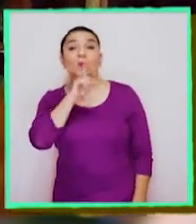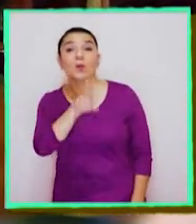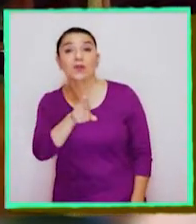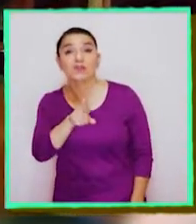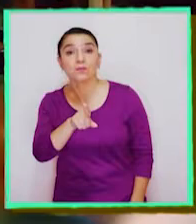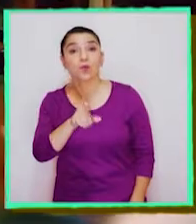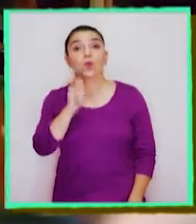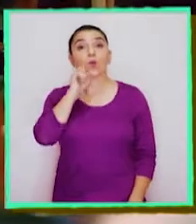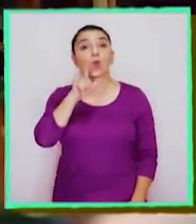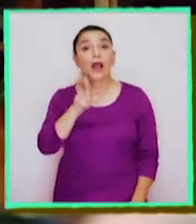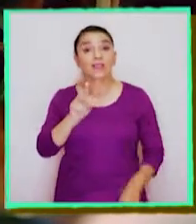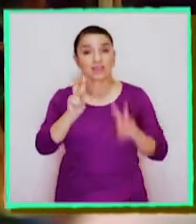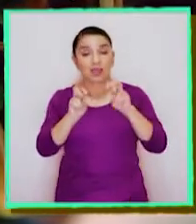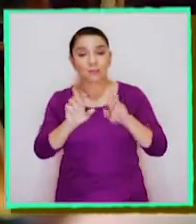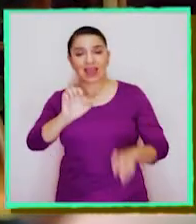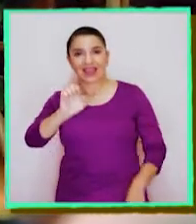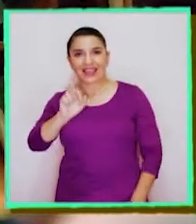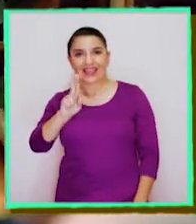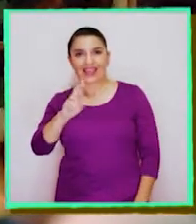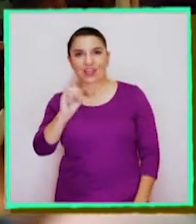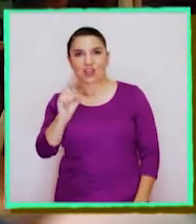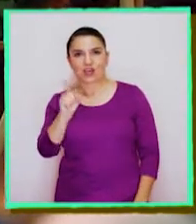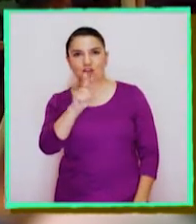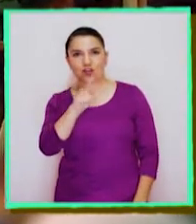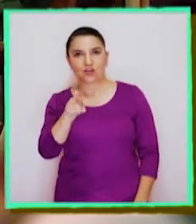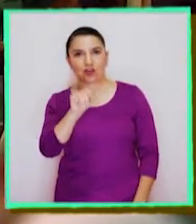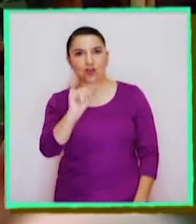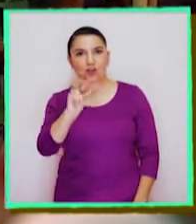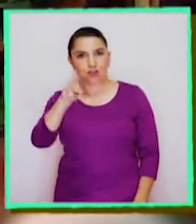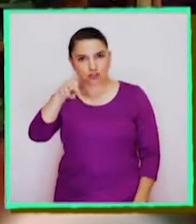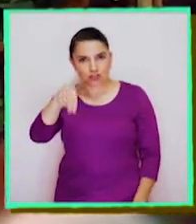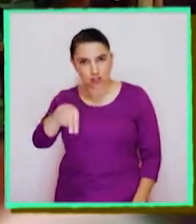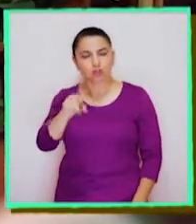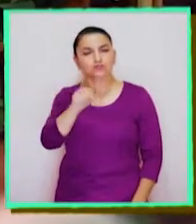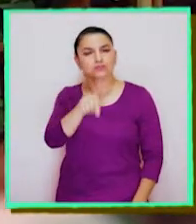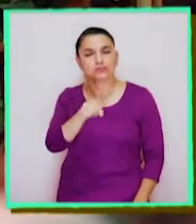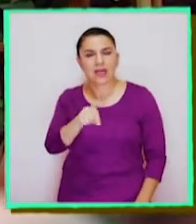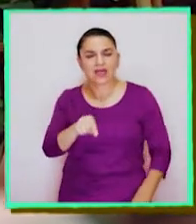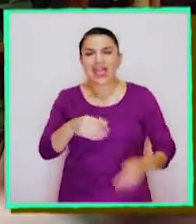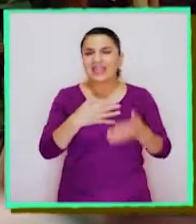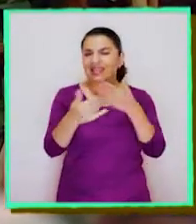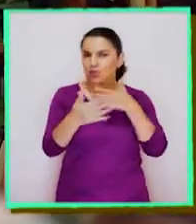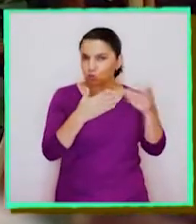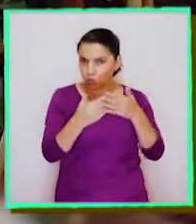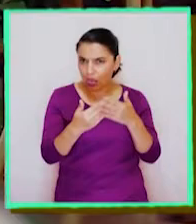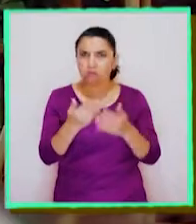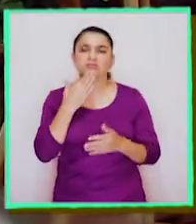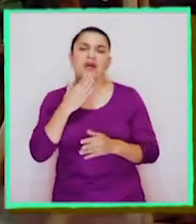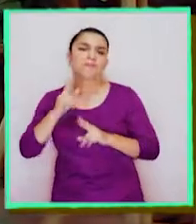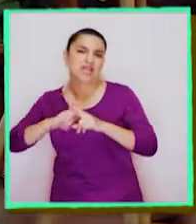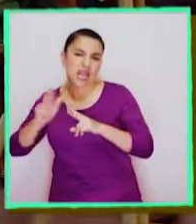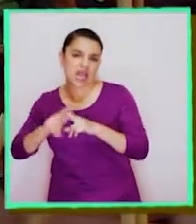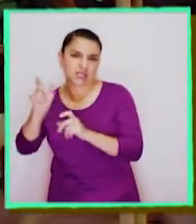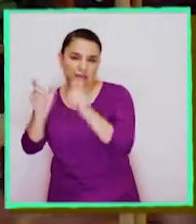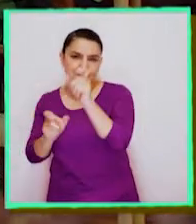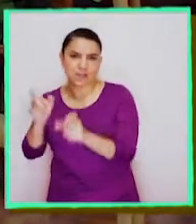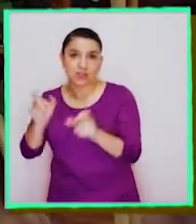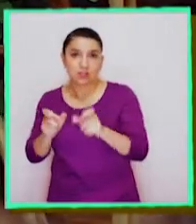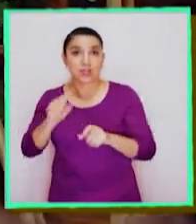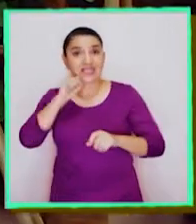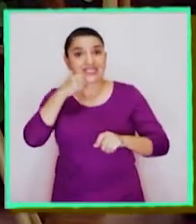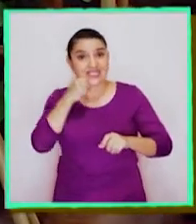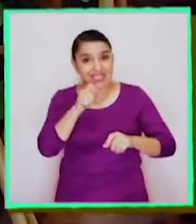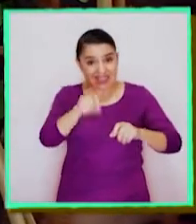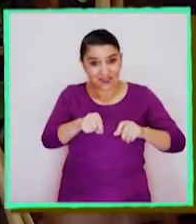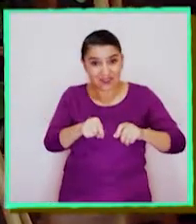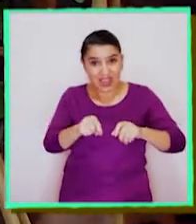hablemos de la erosión. La cual puede ser un proceso natural, pero también producido por la actividad humana. Es el desgaste